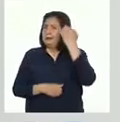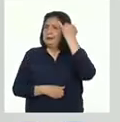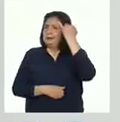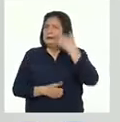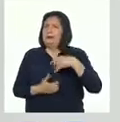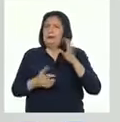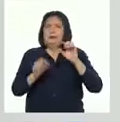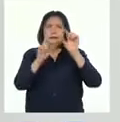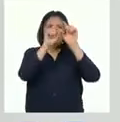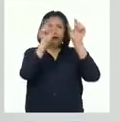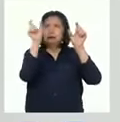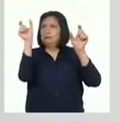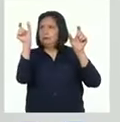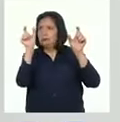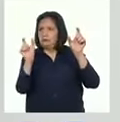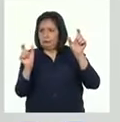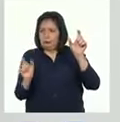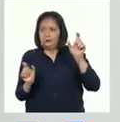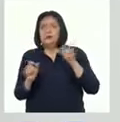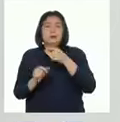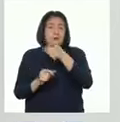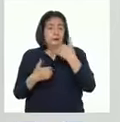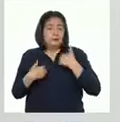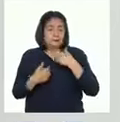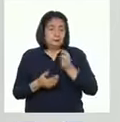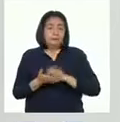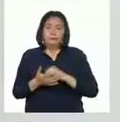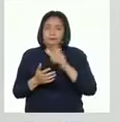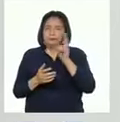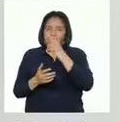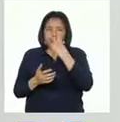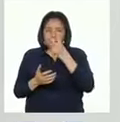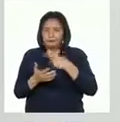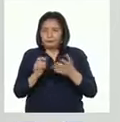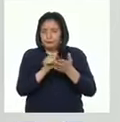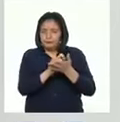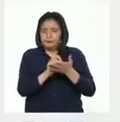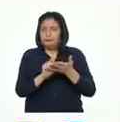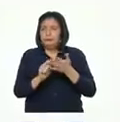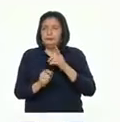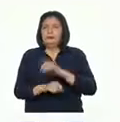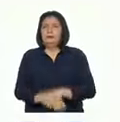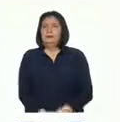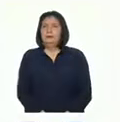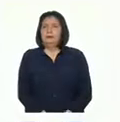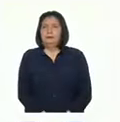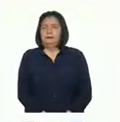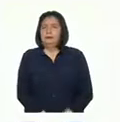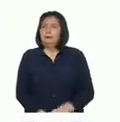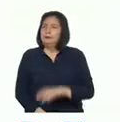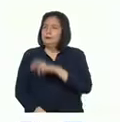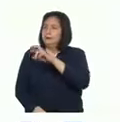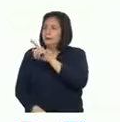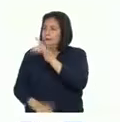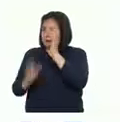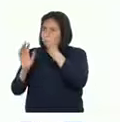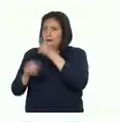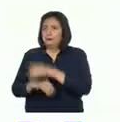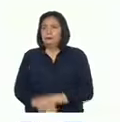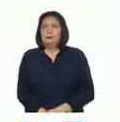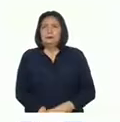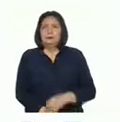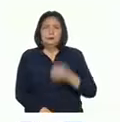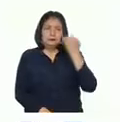ideas que hemos humillado. ¿Las tienen? Revisemos nuestros apuntes. ¡Pati! ¡Te escuchamos!